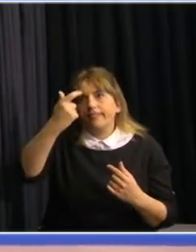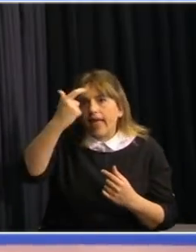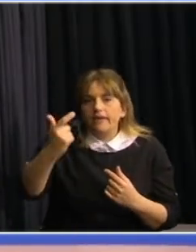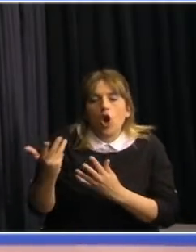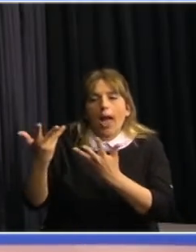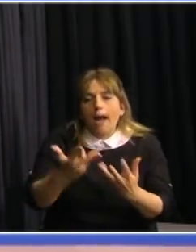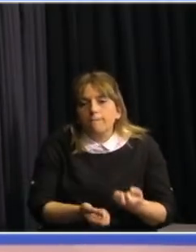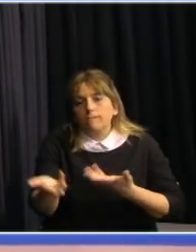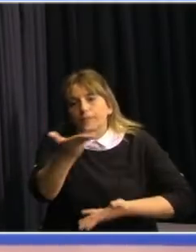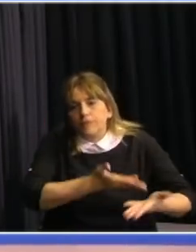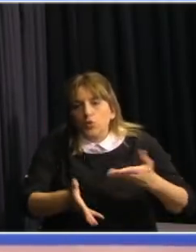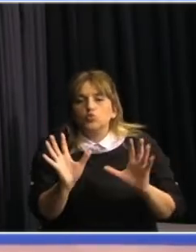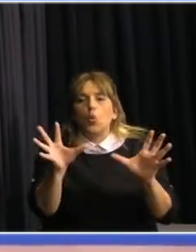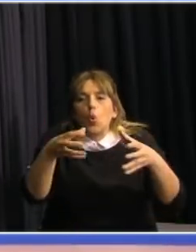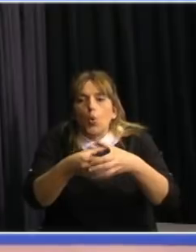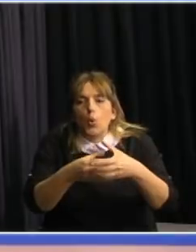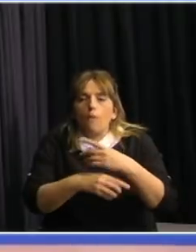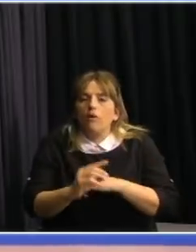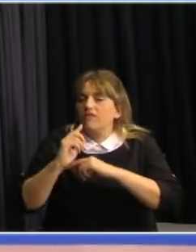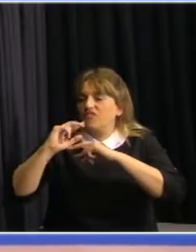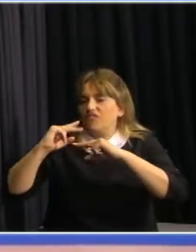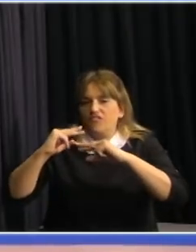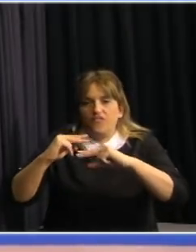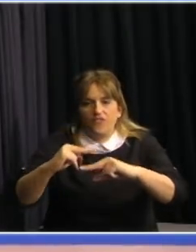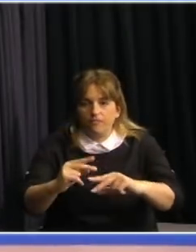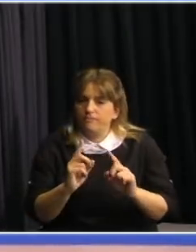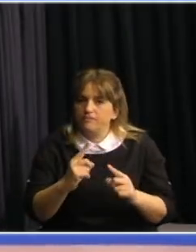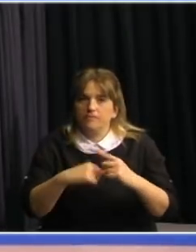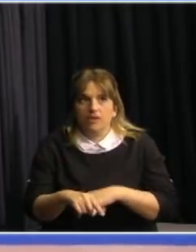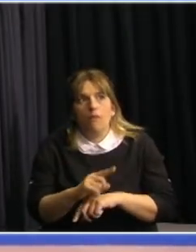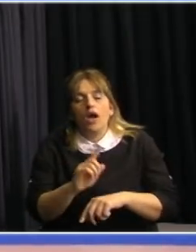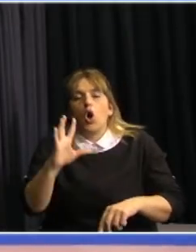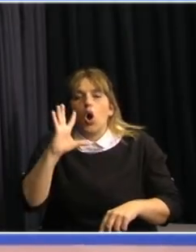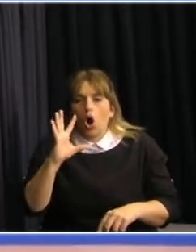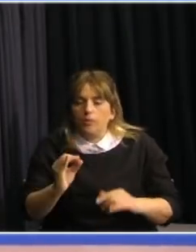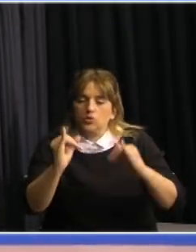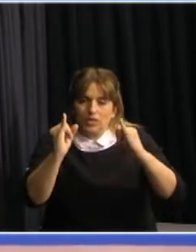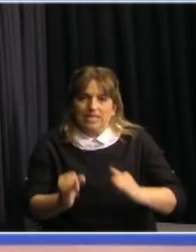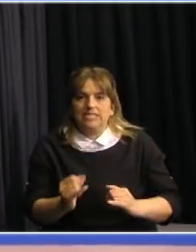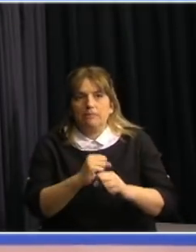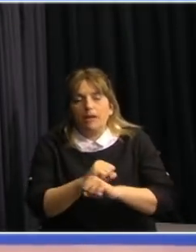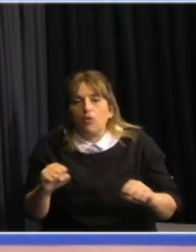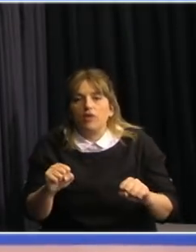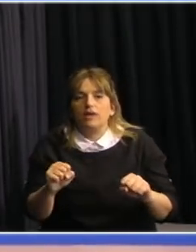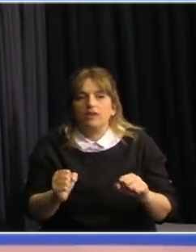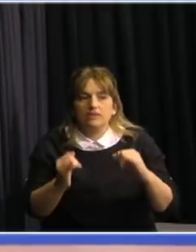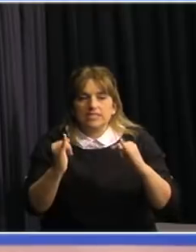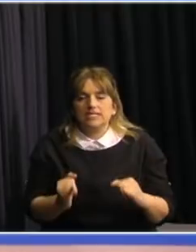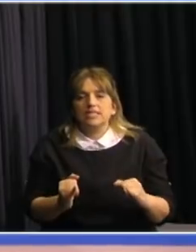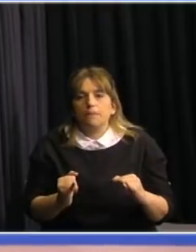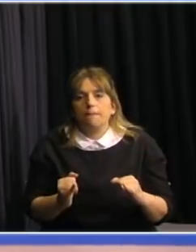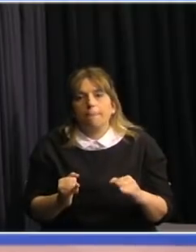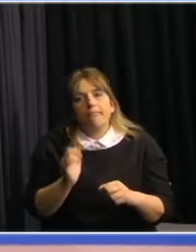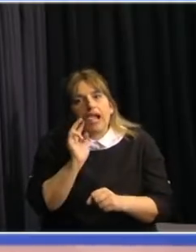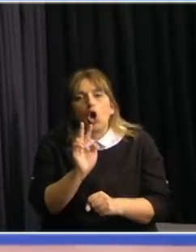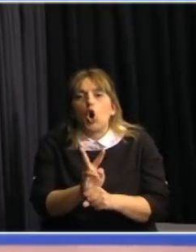grupo que mantenemos una ventana de oportunidad para sostener el